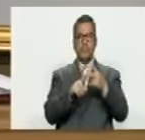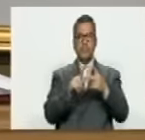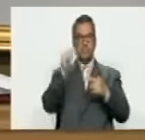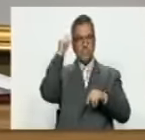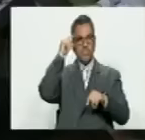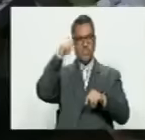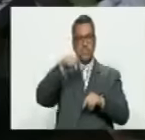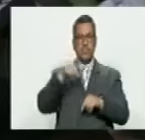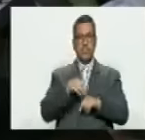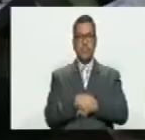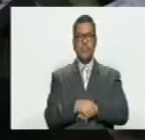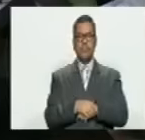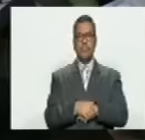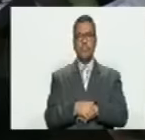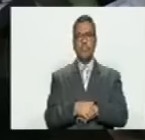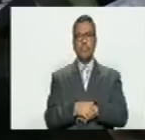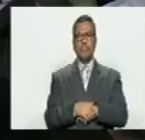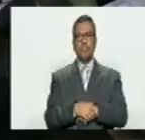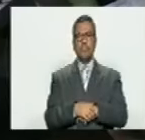día gracias